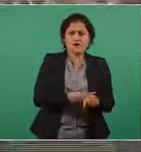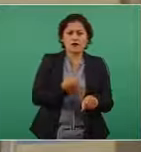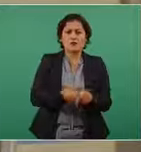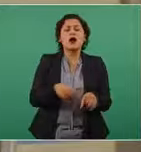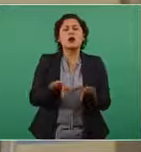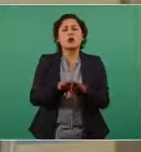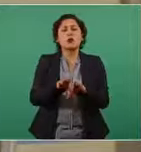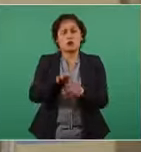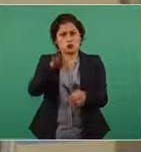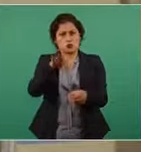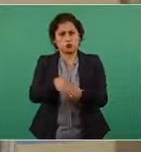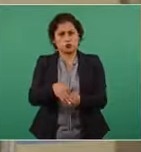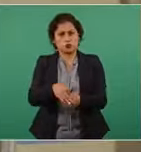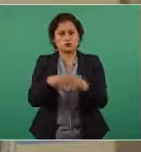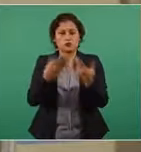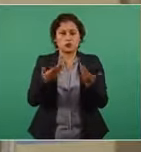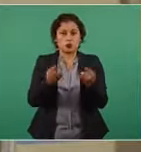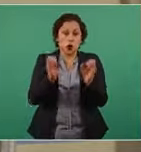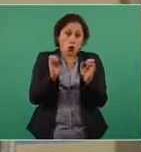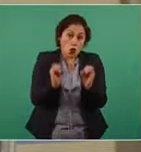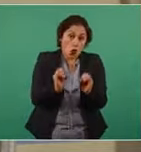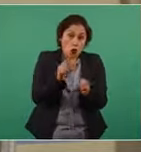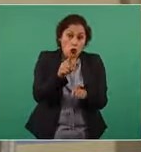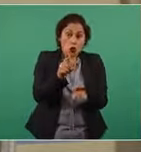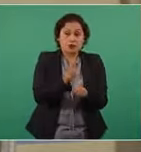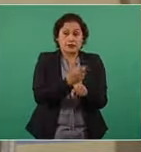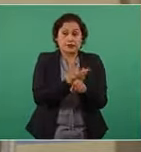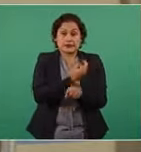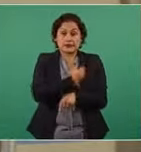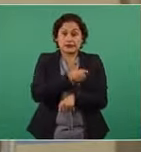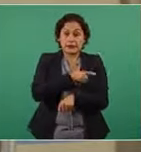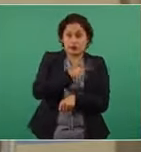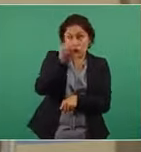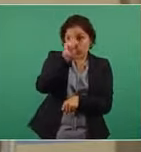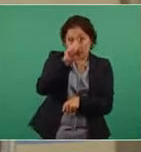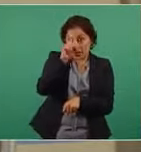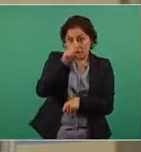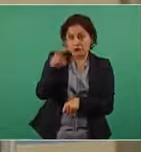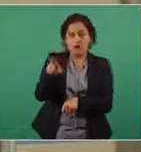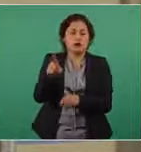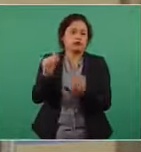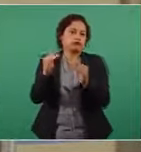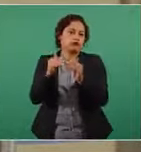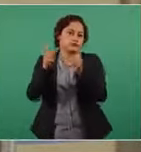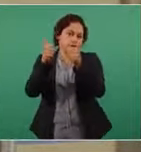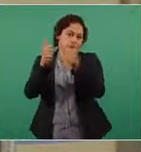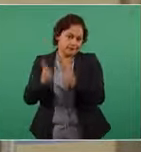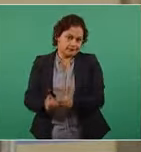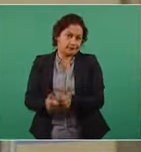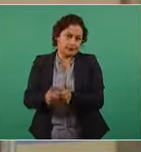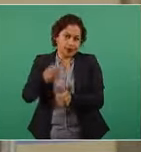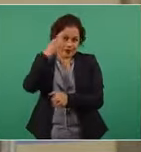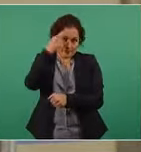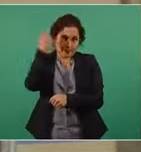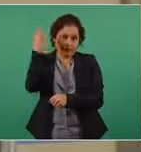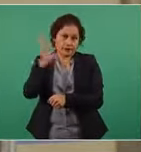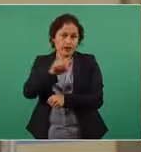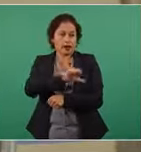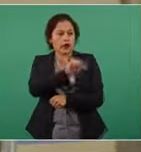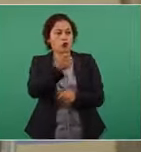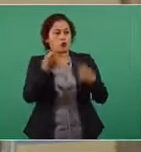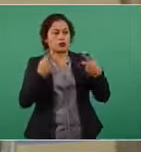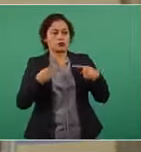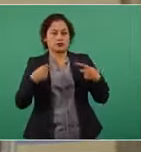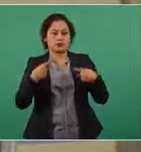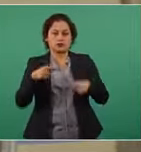estas personas que se encuentran con COVID positivo se resguarden en sus casas para salvaguardar la integridad física de